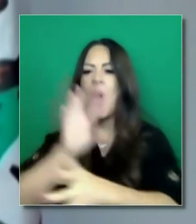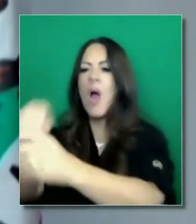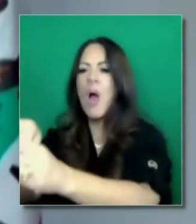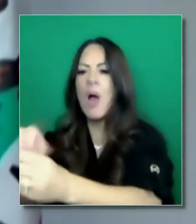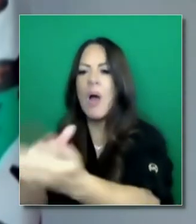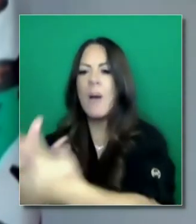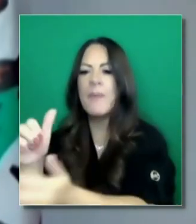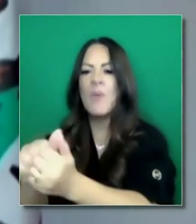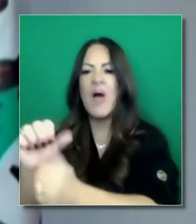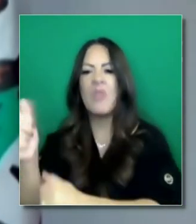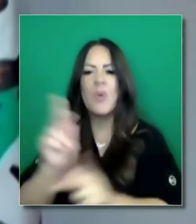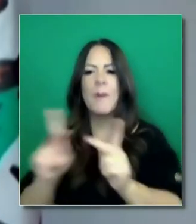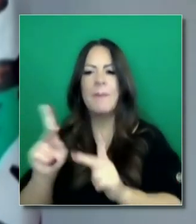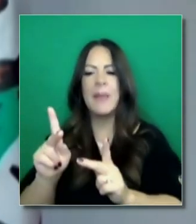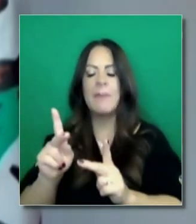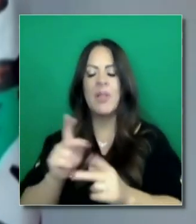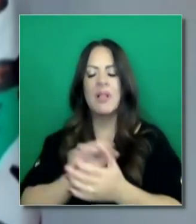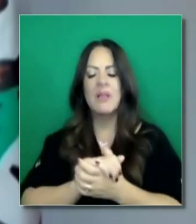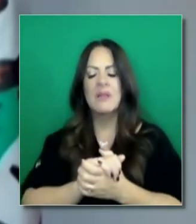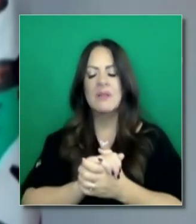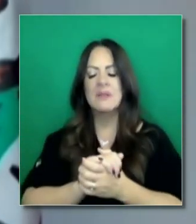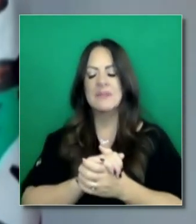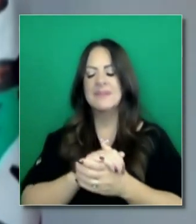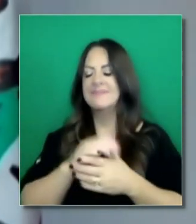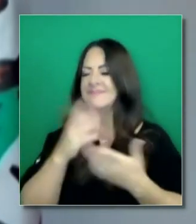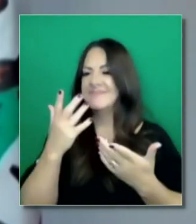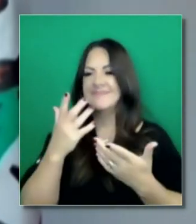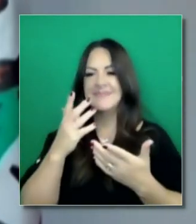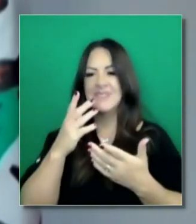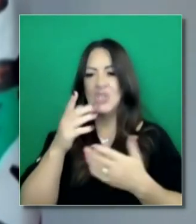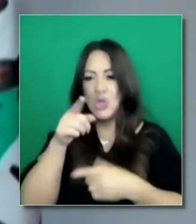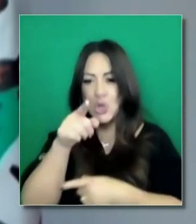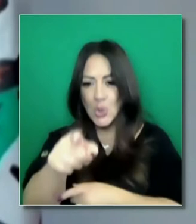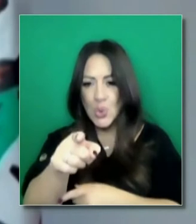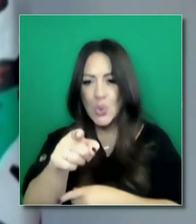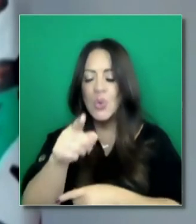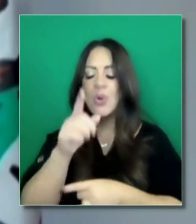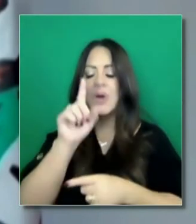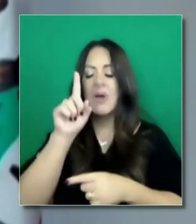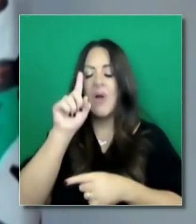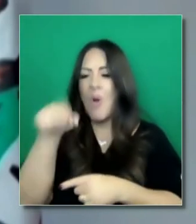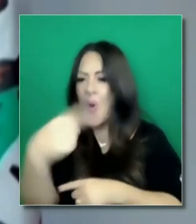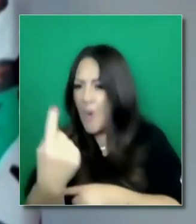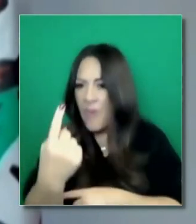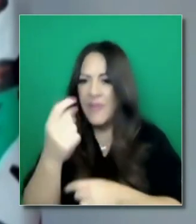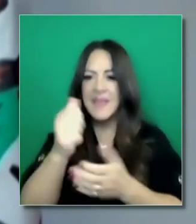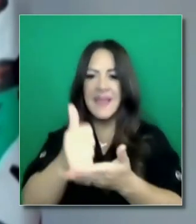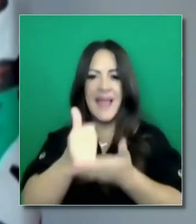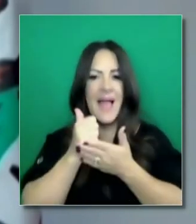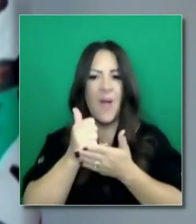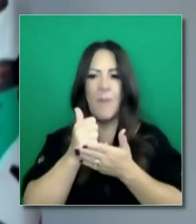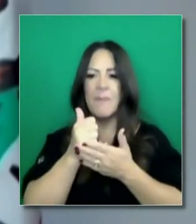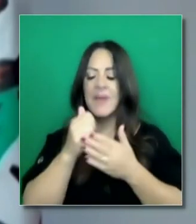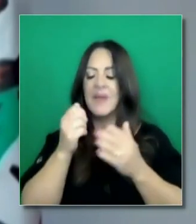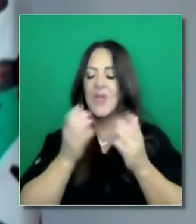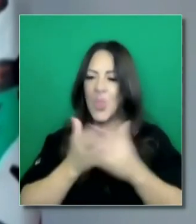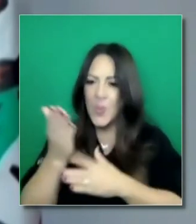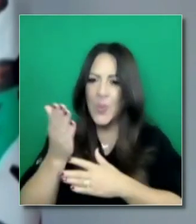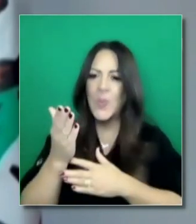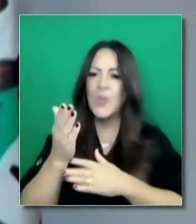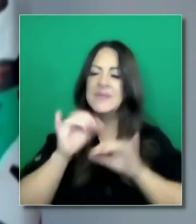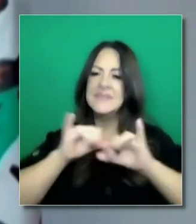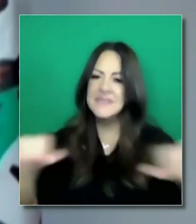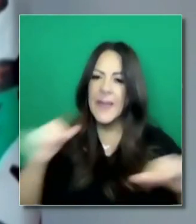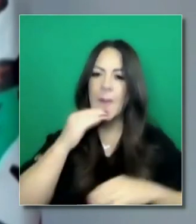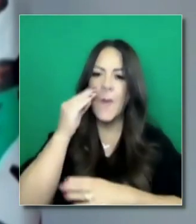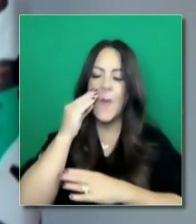virtualmente con otros o celebrar en casa, solo nos ayudará a mantener a esta pequeña disminución